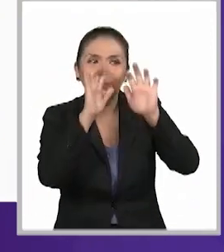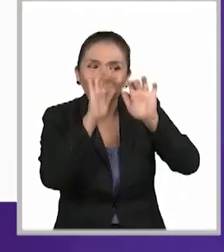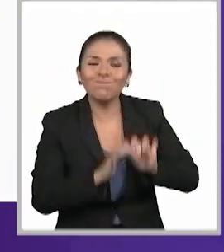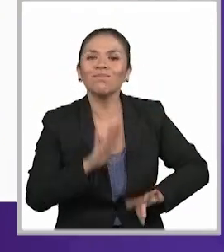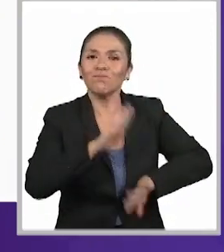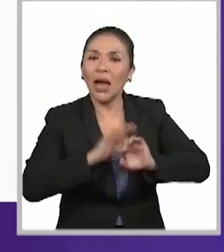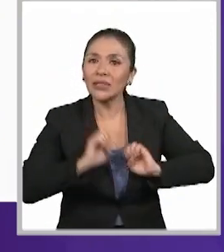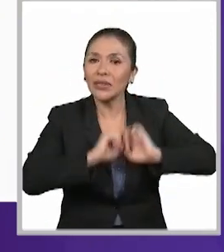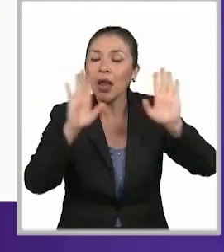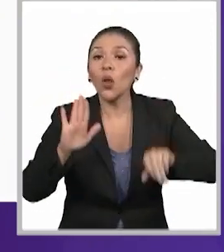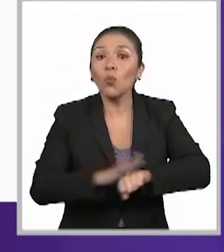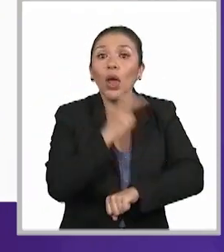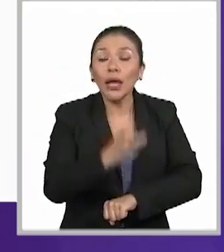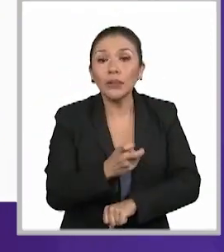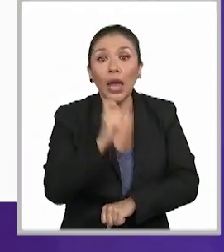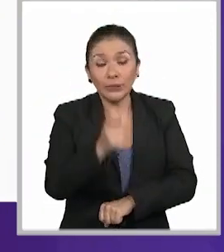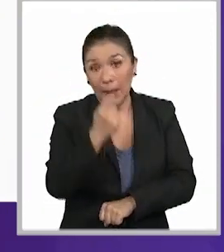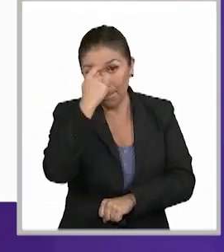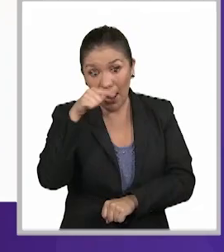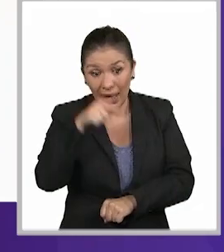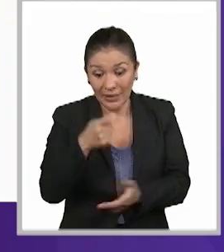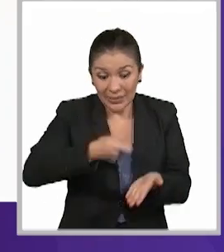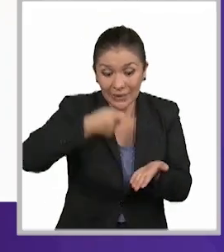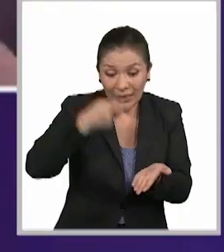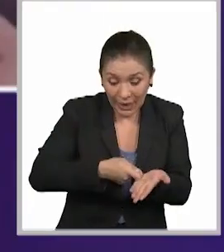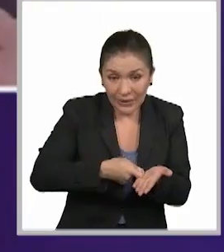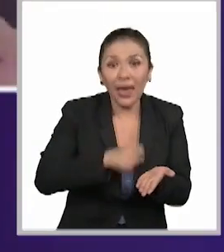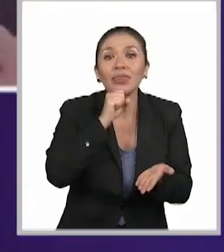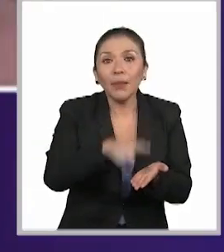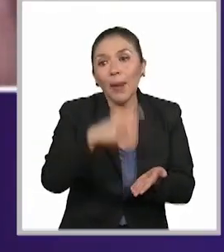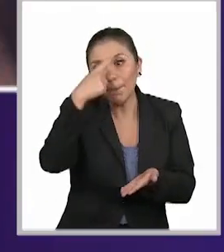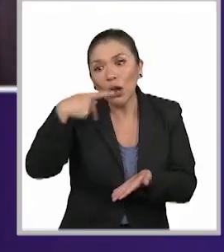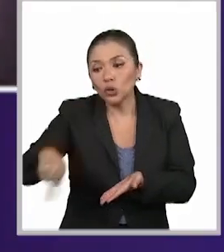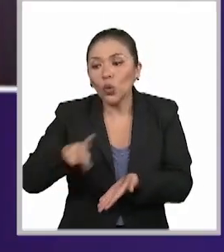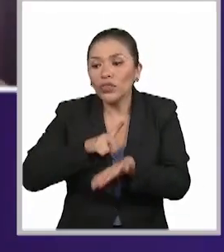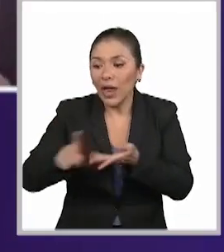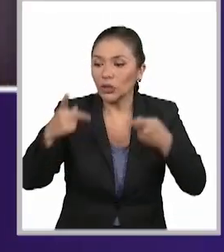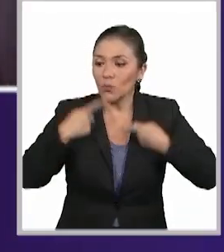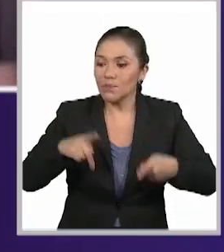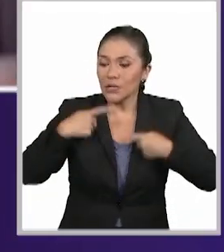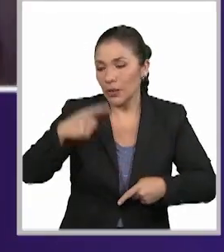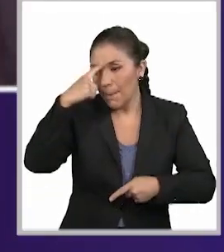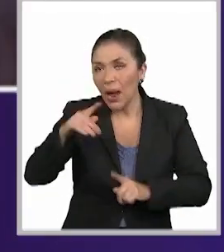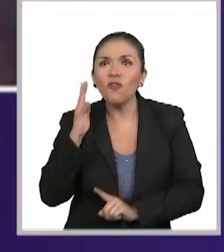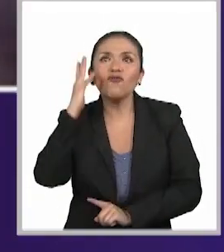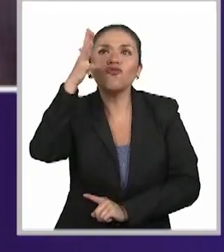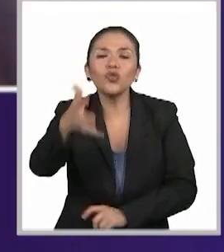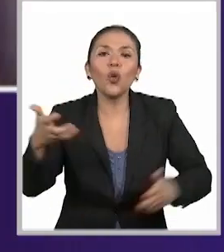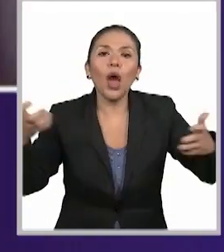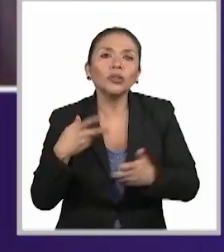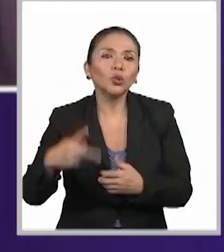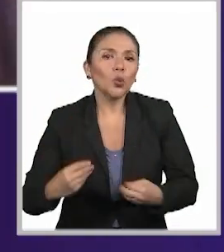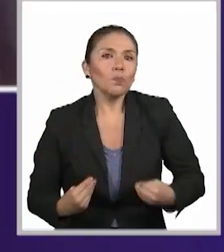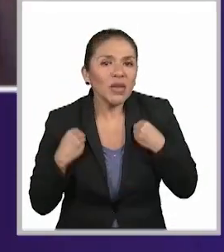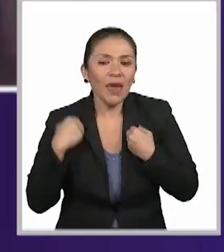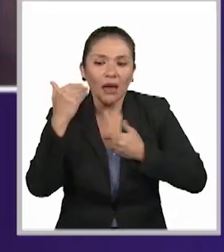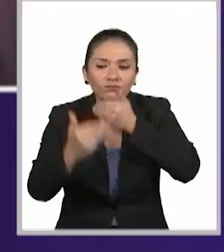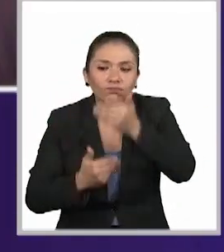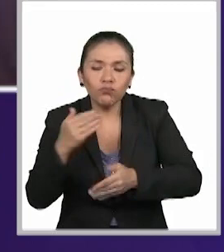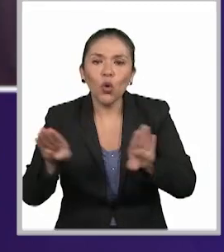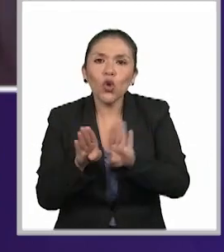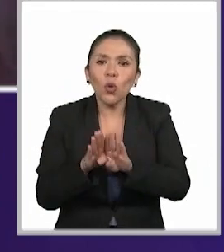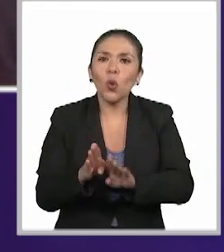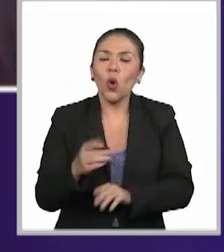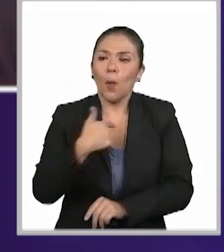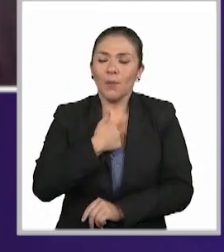que quedar claro, porque esto impacta no solo a esa sentencia, sino al derecho de esa persona a la larga, ¿no? De qué manera va a